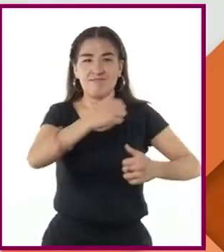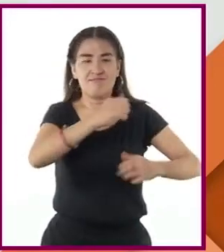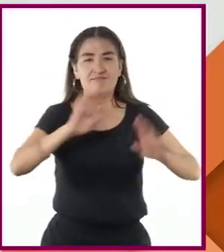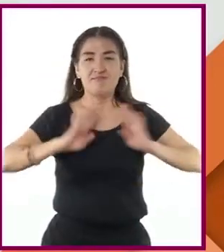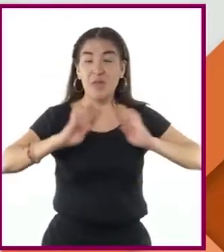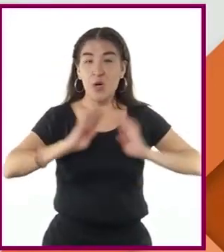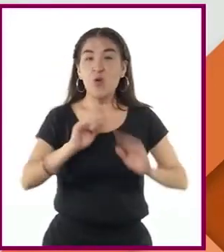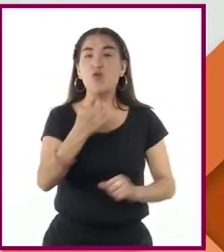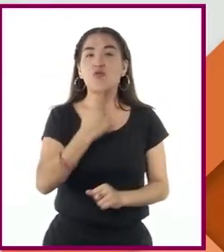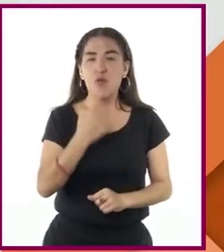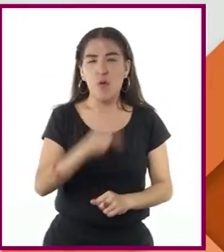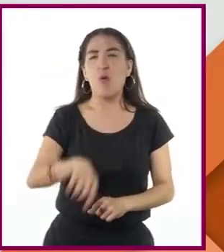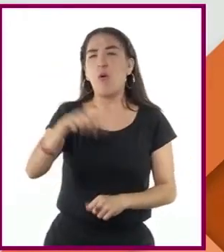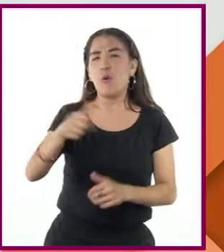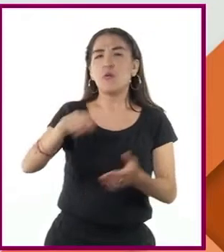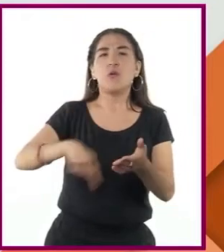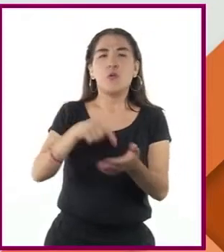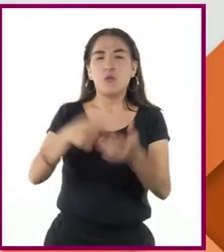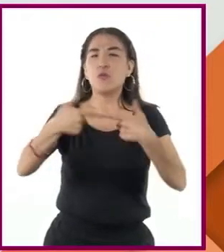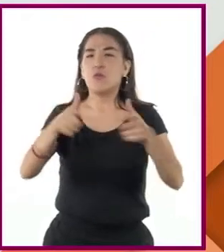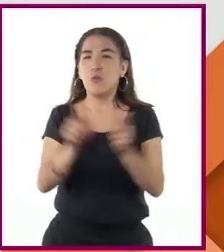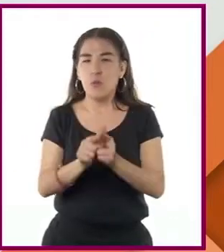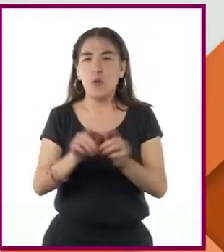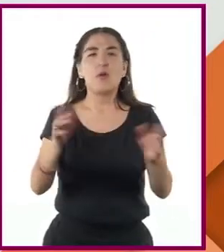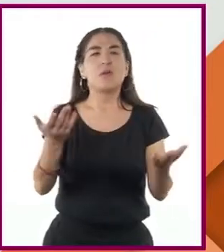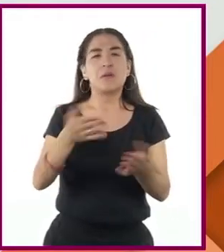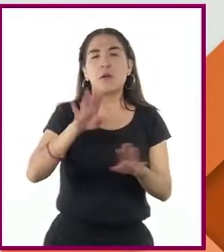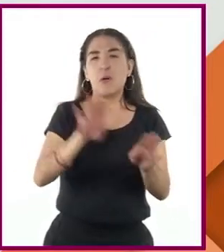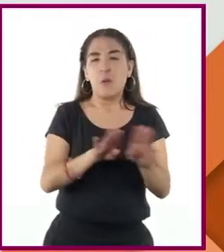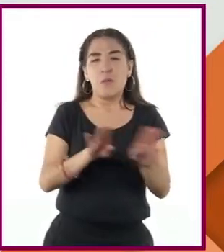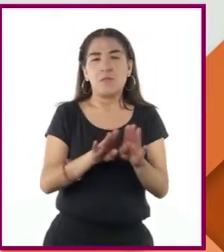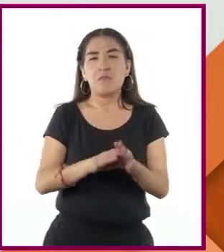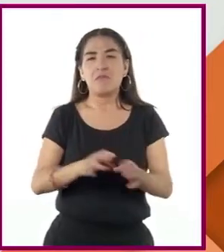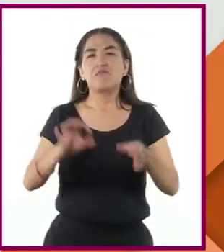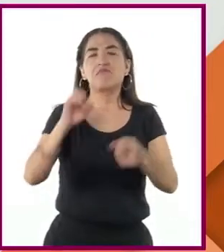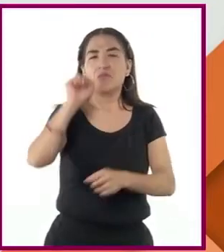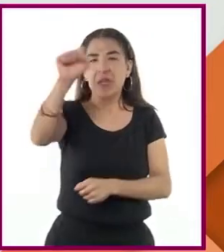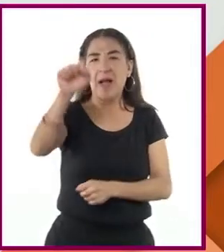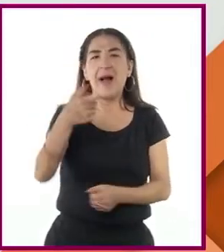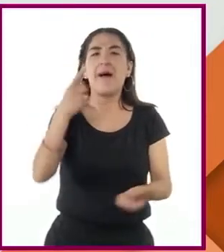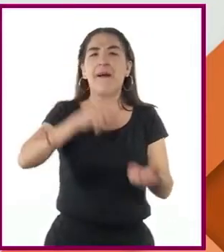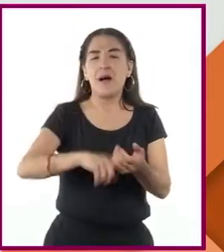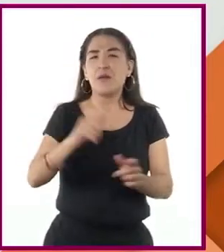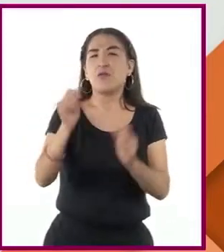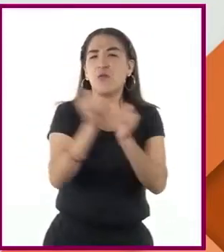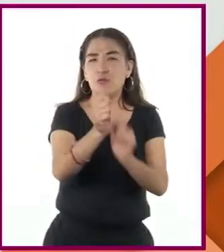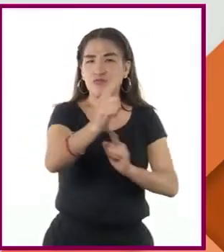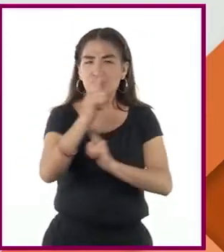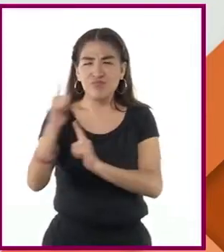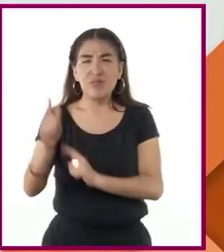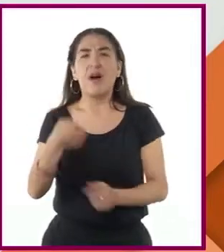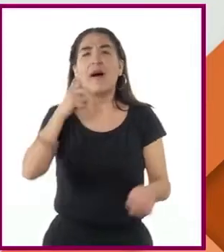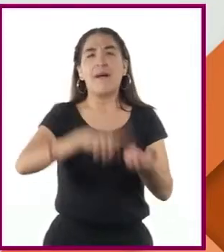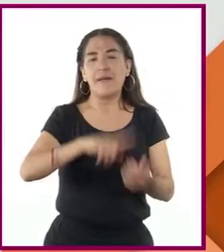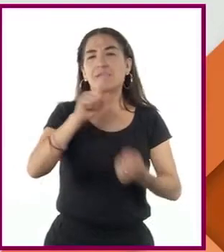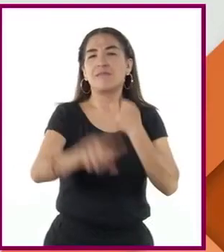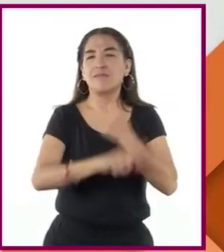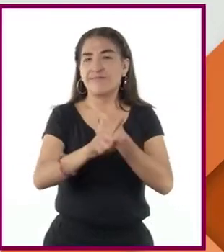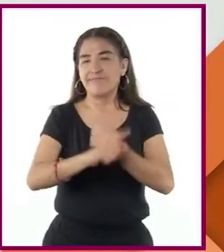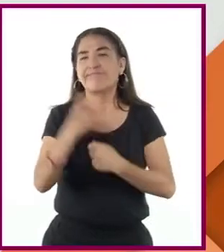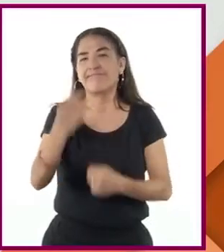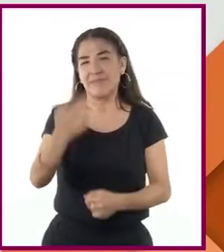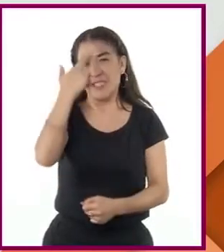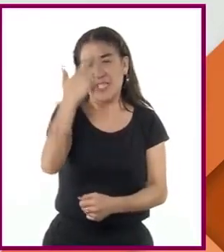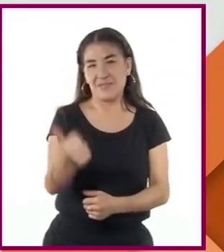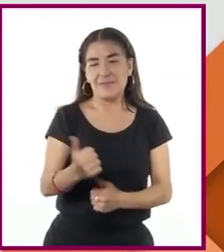y otras fuerzas armadas comunistas al final de la guerra. Sin intentar extender más allá su esfera de influencia por la fuerza de las armas.